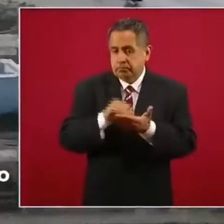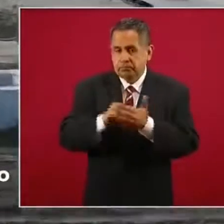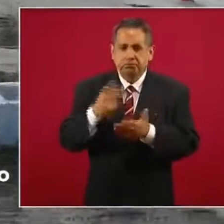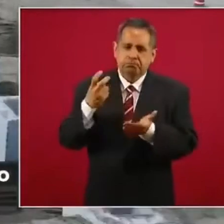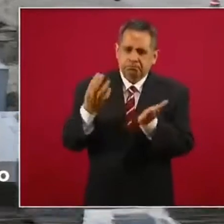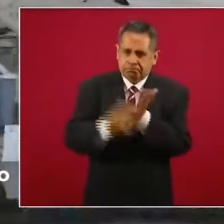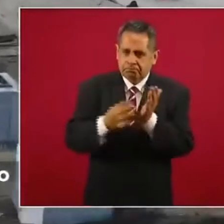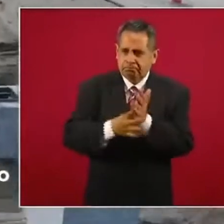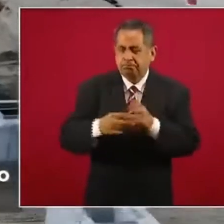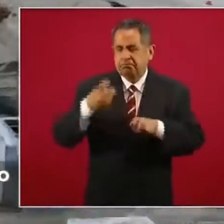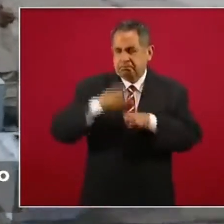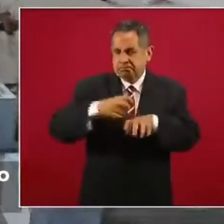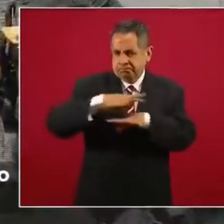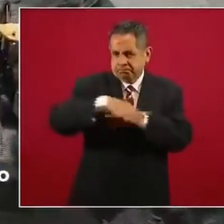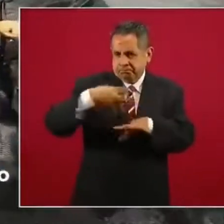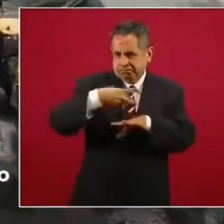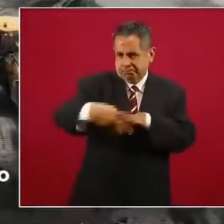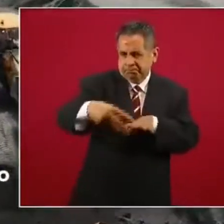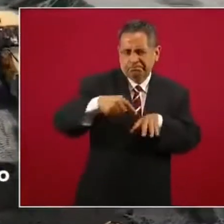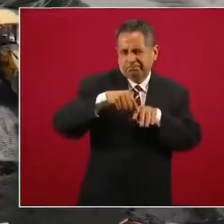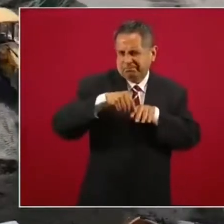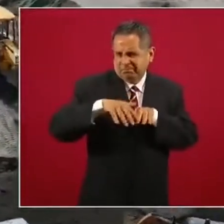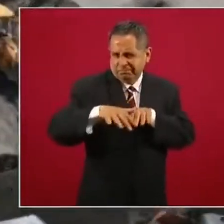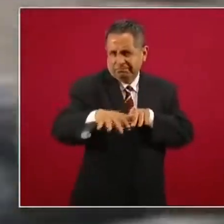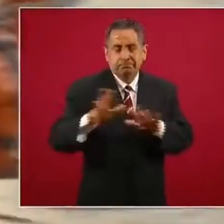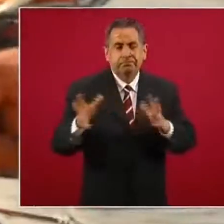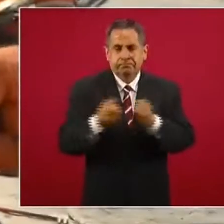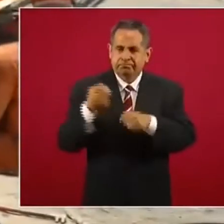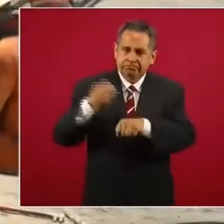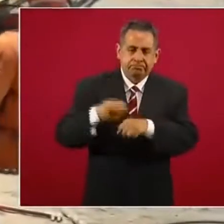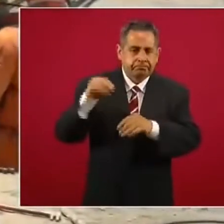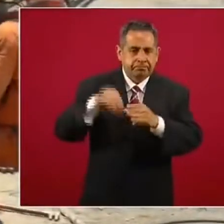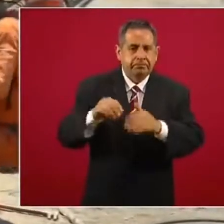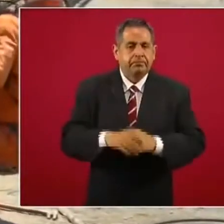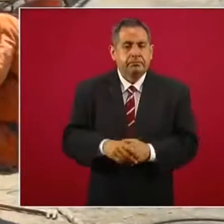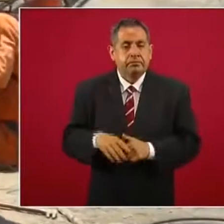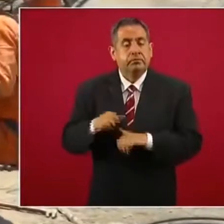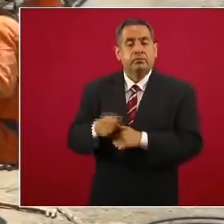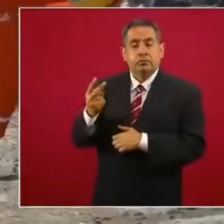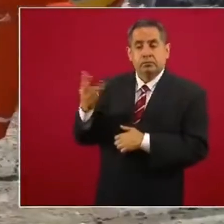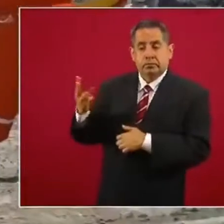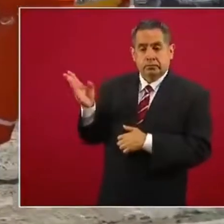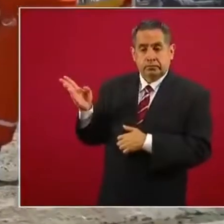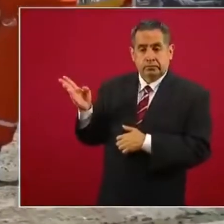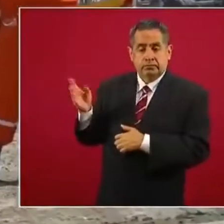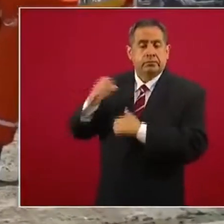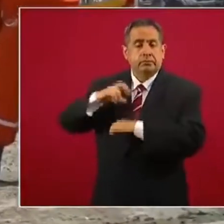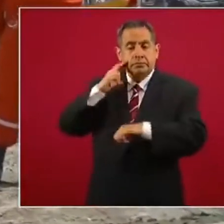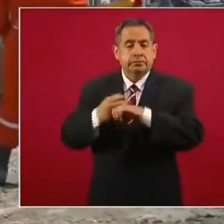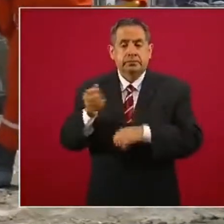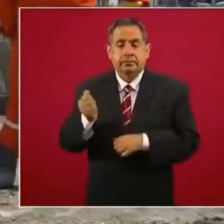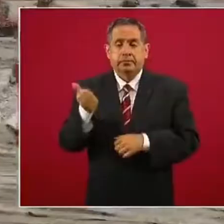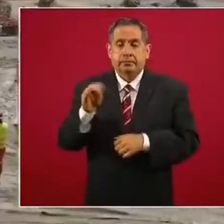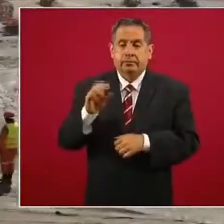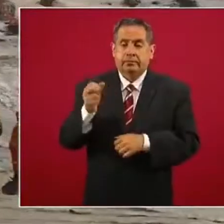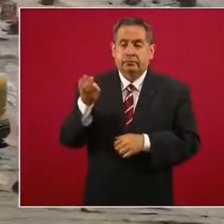acero, cimbrado y colado del RAC 300 de la planta combinada. Los paquetes 2 y 3 a cargo de la empresa Samsung presentan un